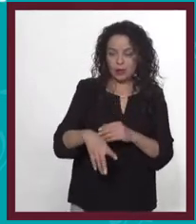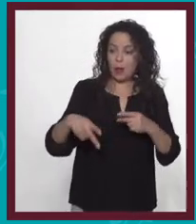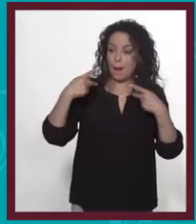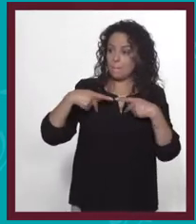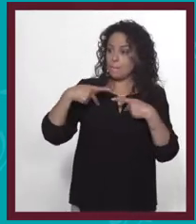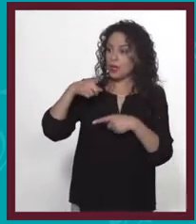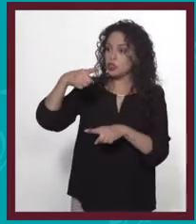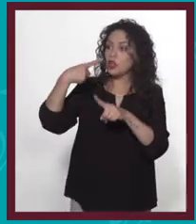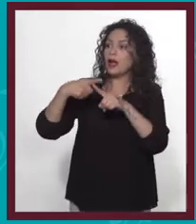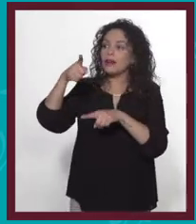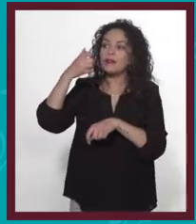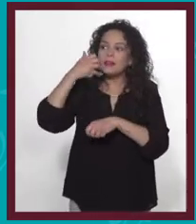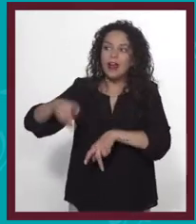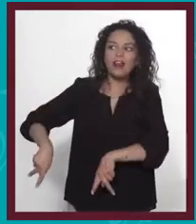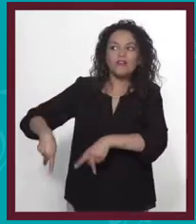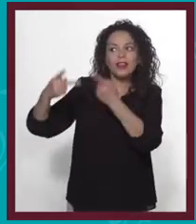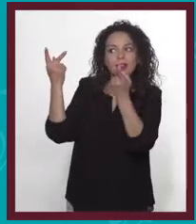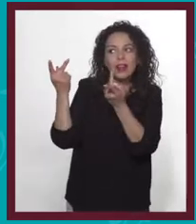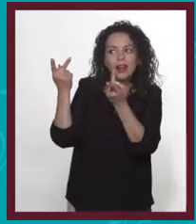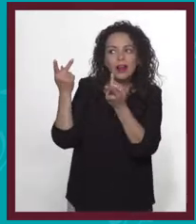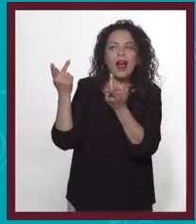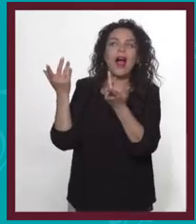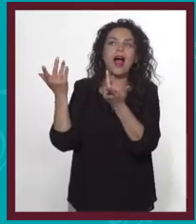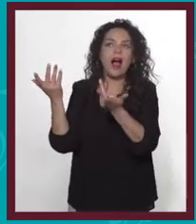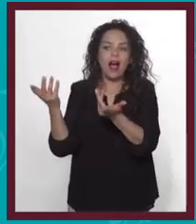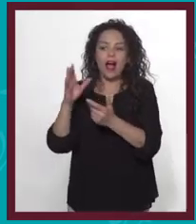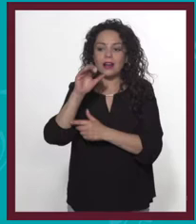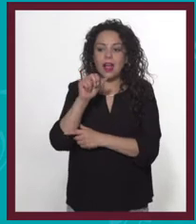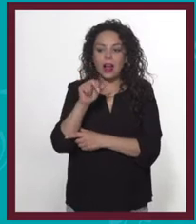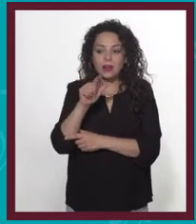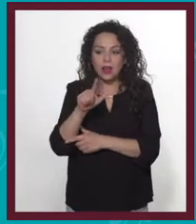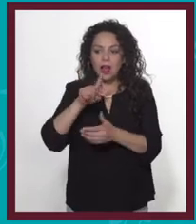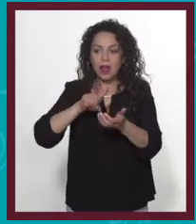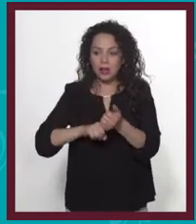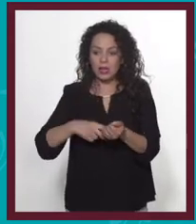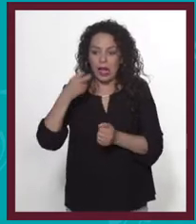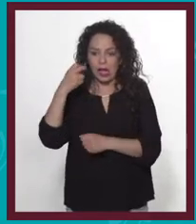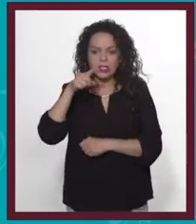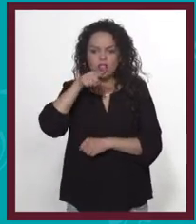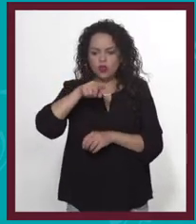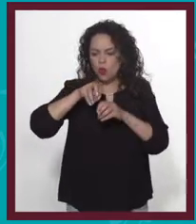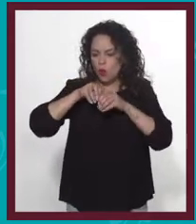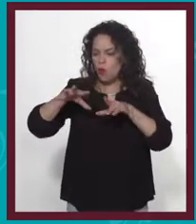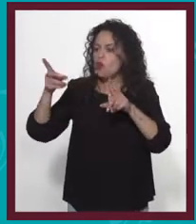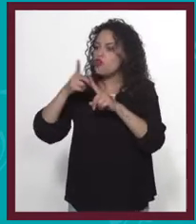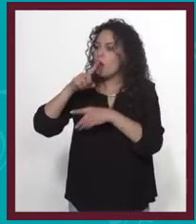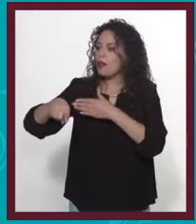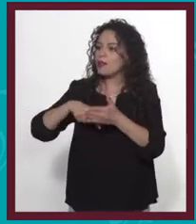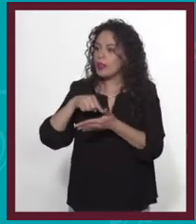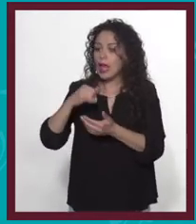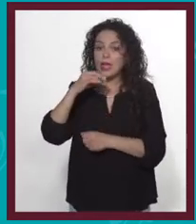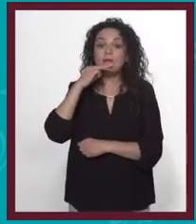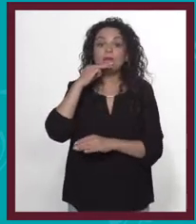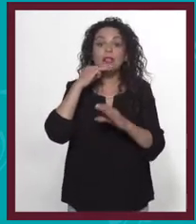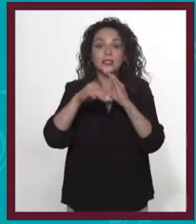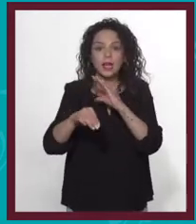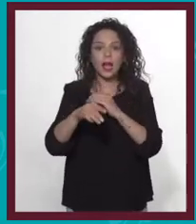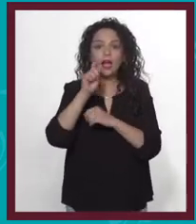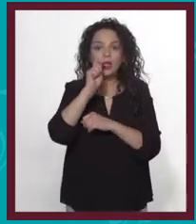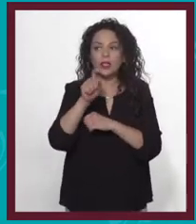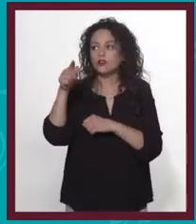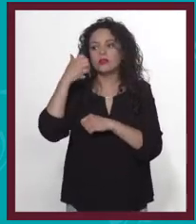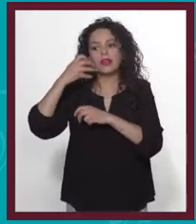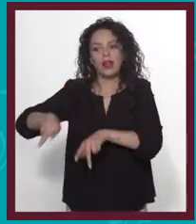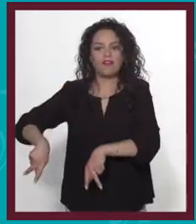receptor es el público a quien le quieres vender tu bicicleta. El canal es el medio a través del que te anuncias y el mensaje